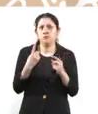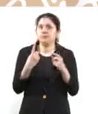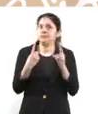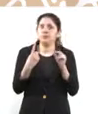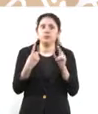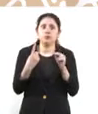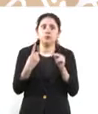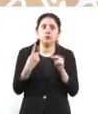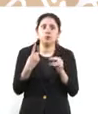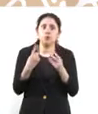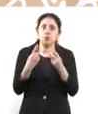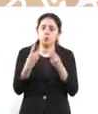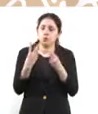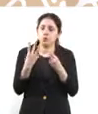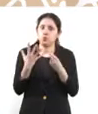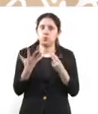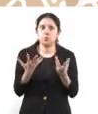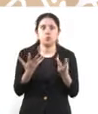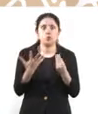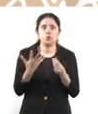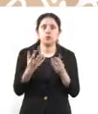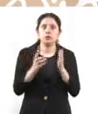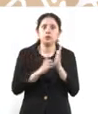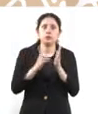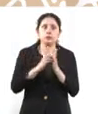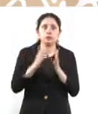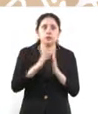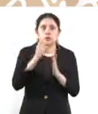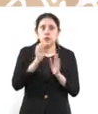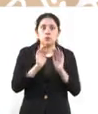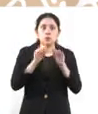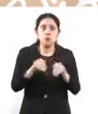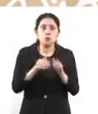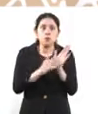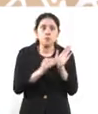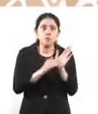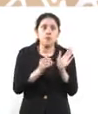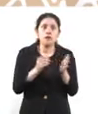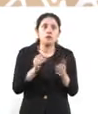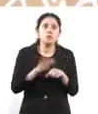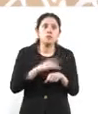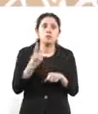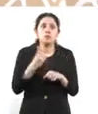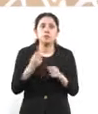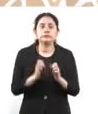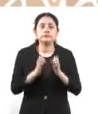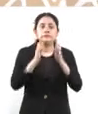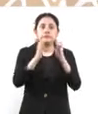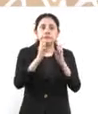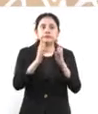pueden escriturar su departamento porque el registro del edificio